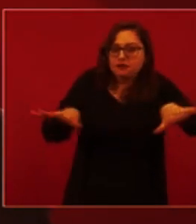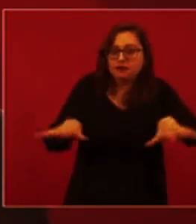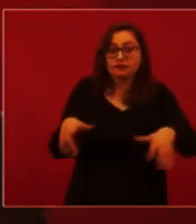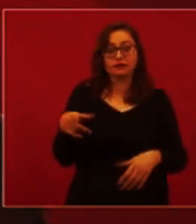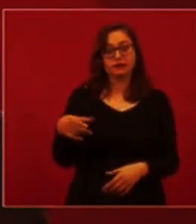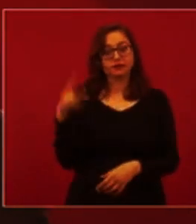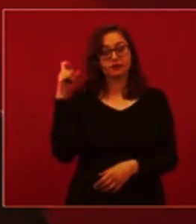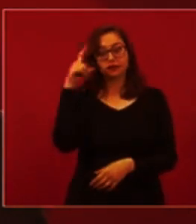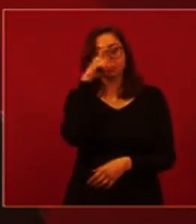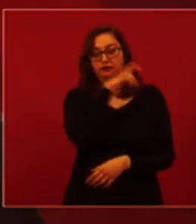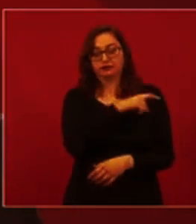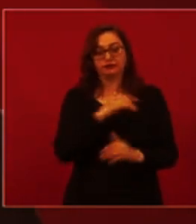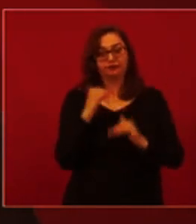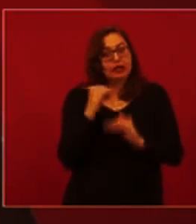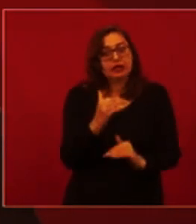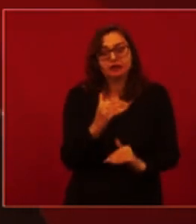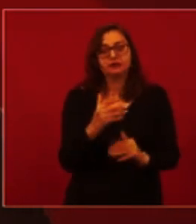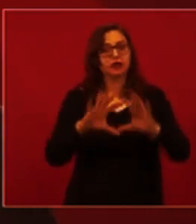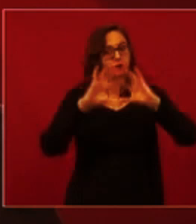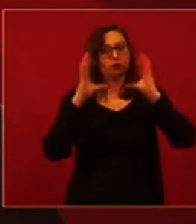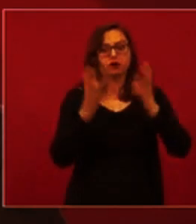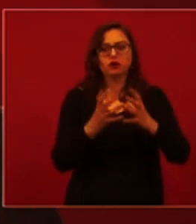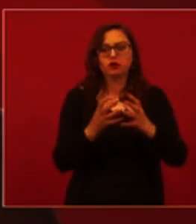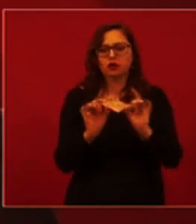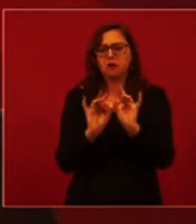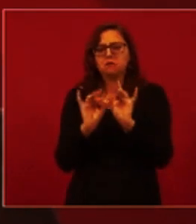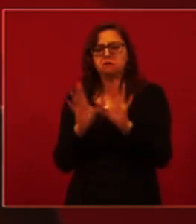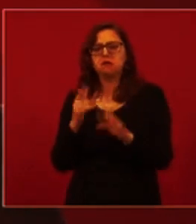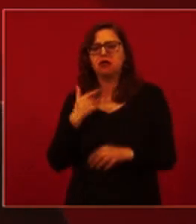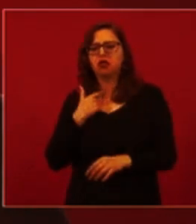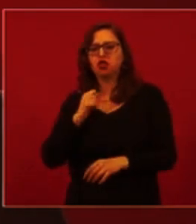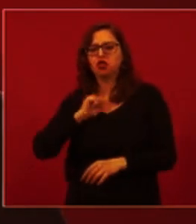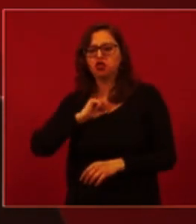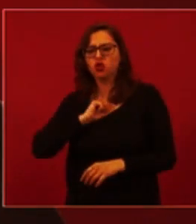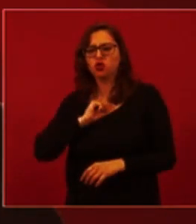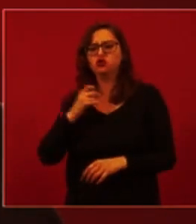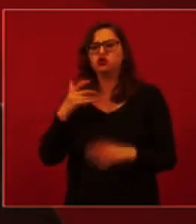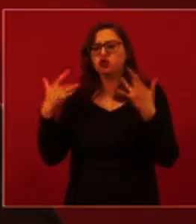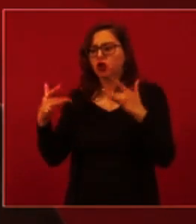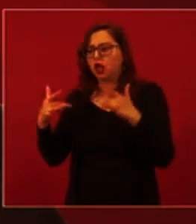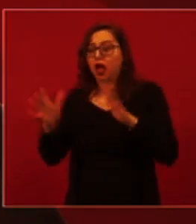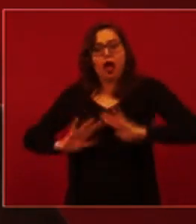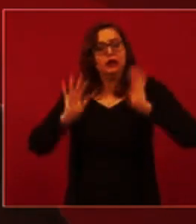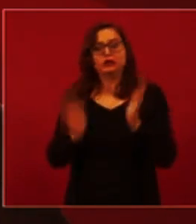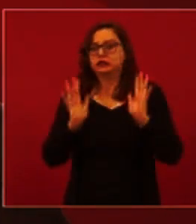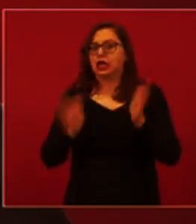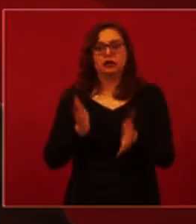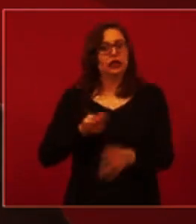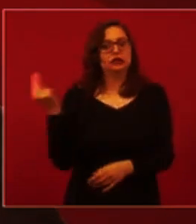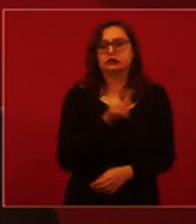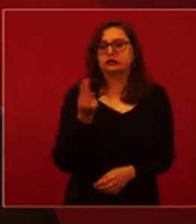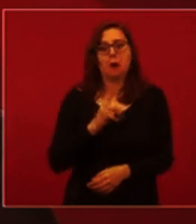Si todas las personas que tienen tos, que tienen dolor de garganta, se aceleran a ir por una